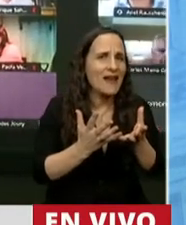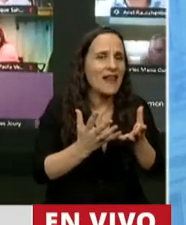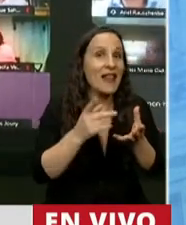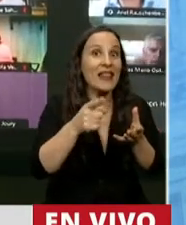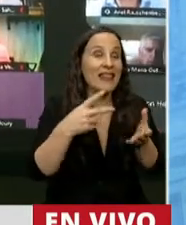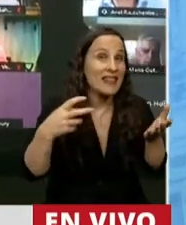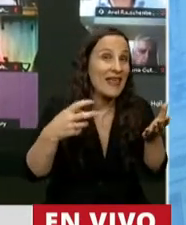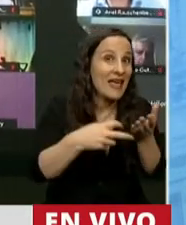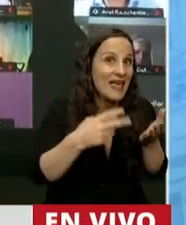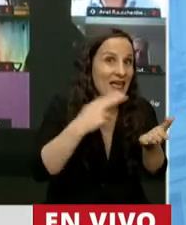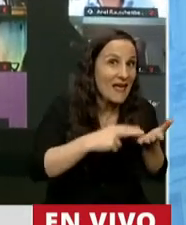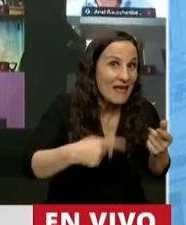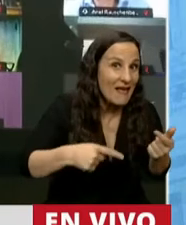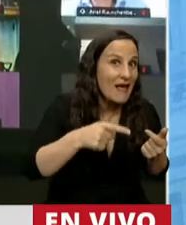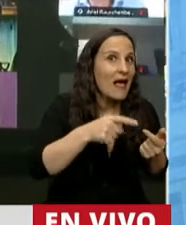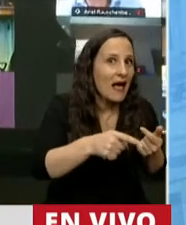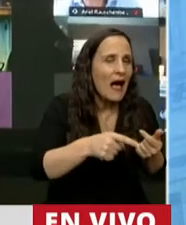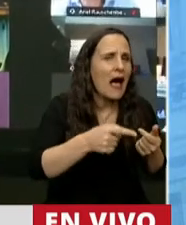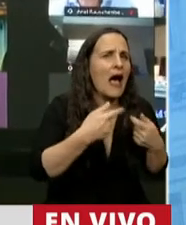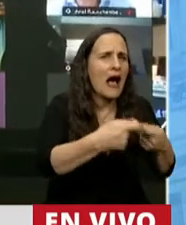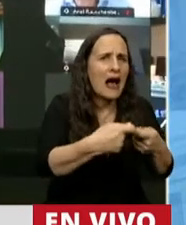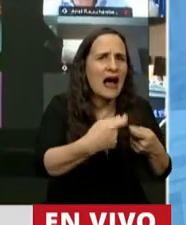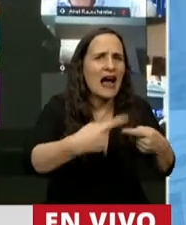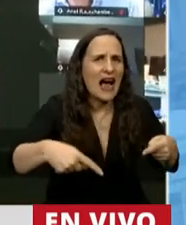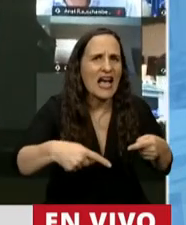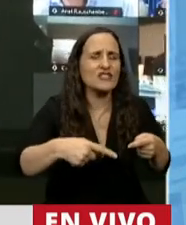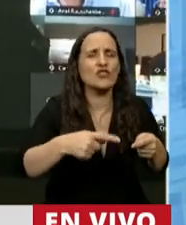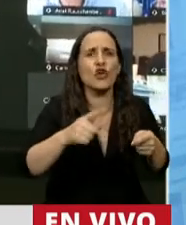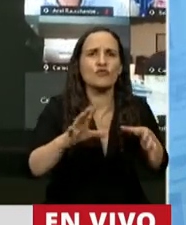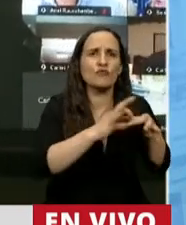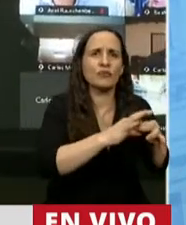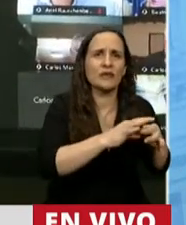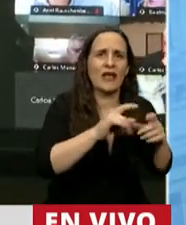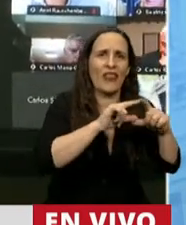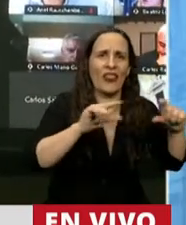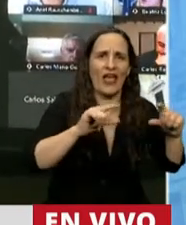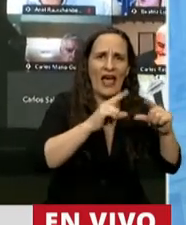contemplará el financiamiento de los gastos denunciados en el presente artículo.